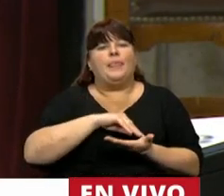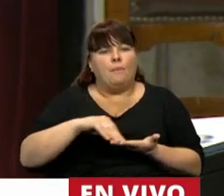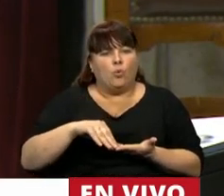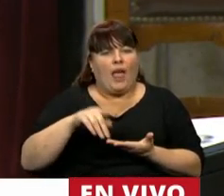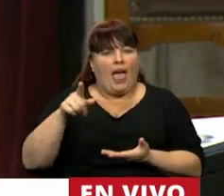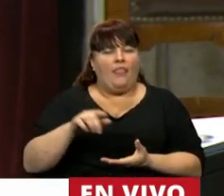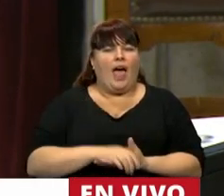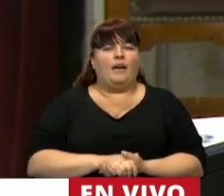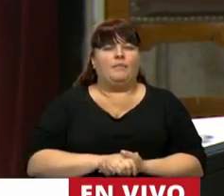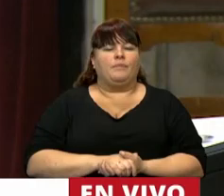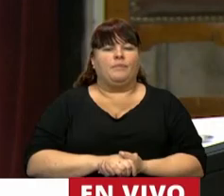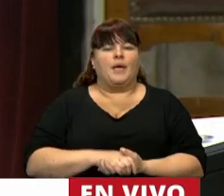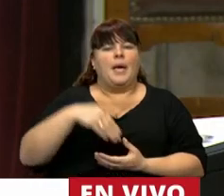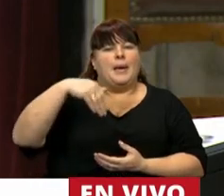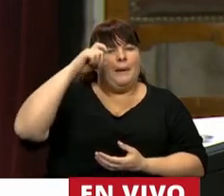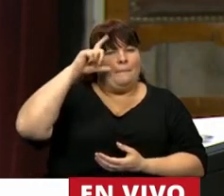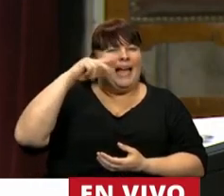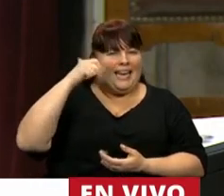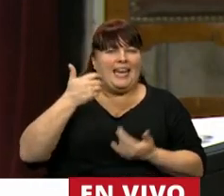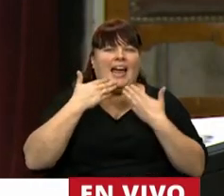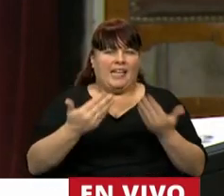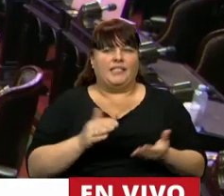de Lumelina. Gracias.